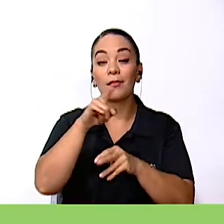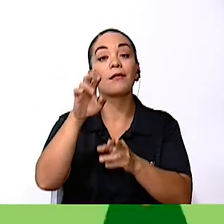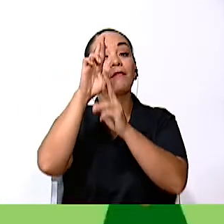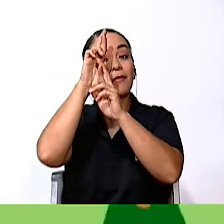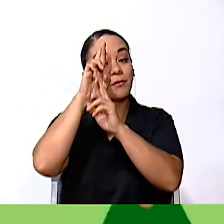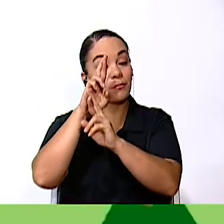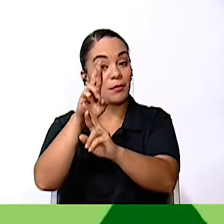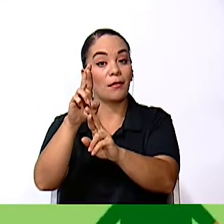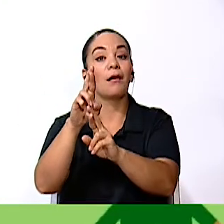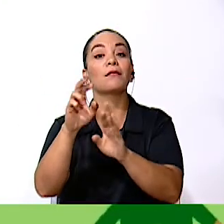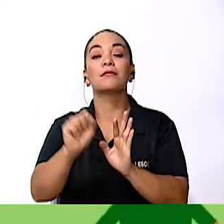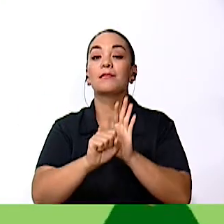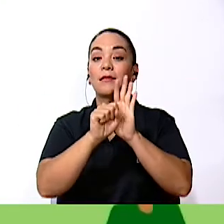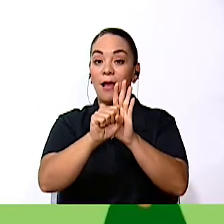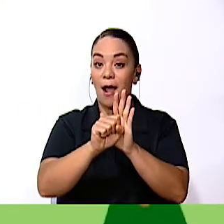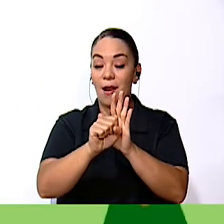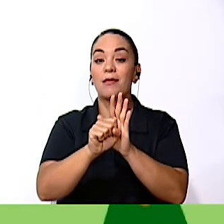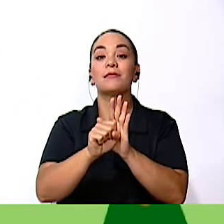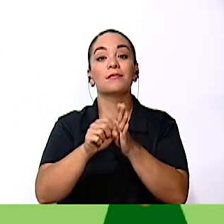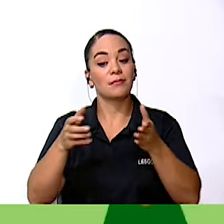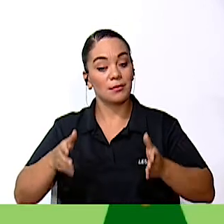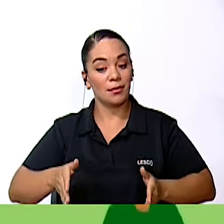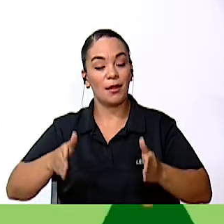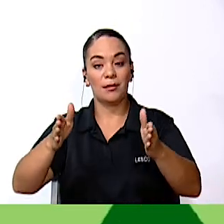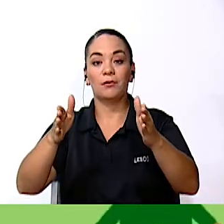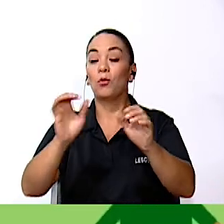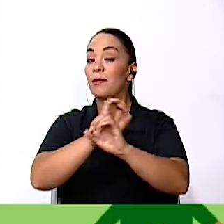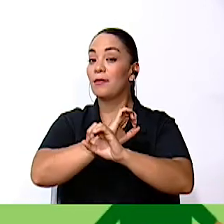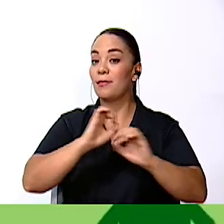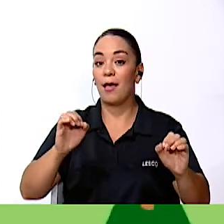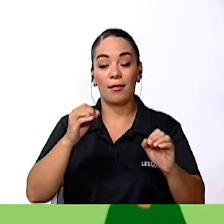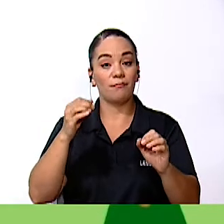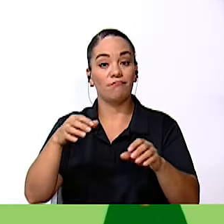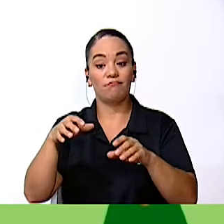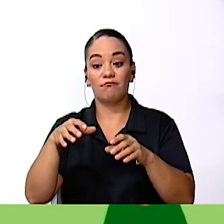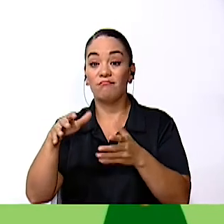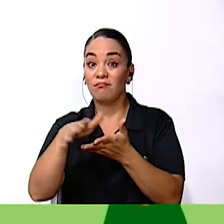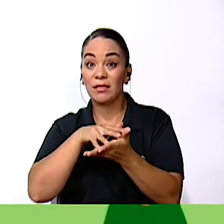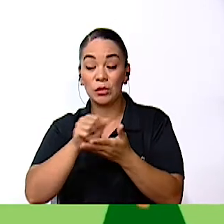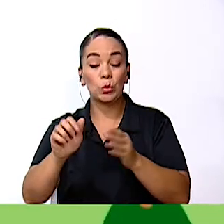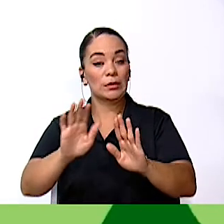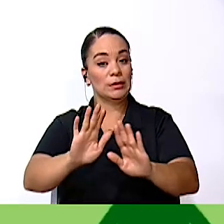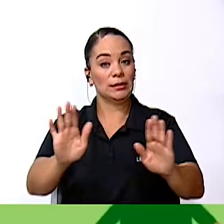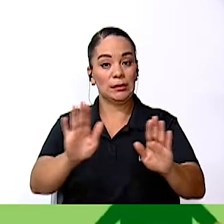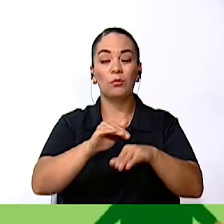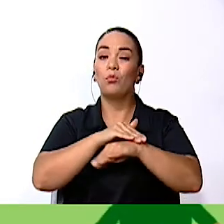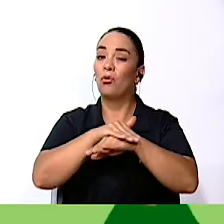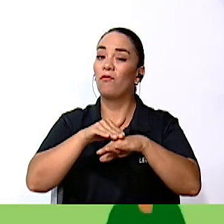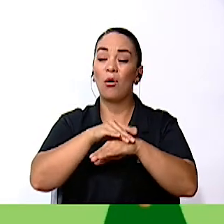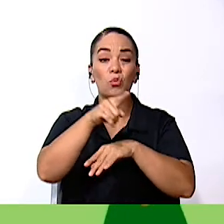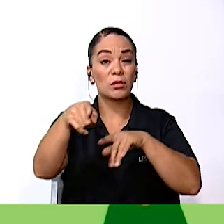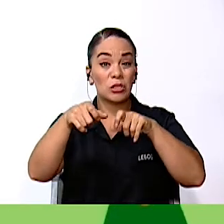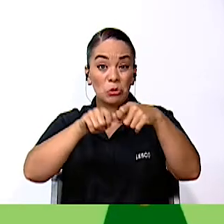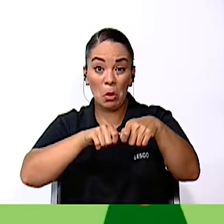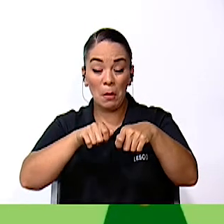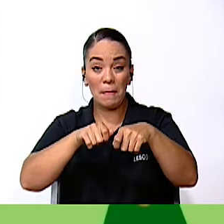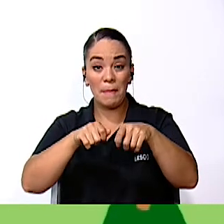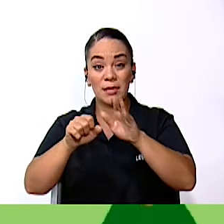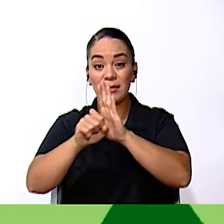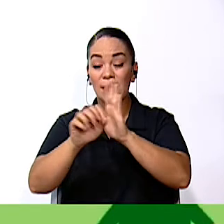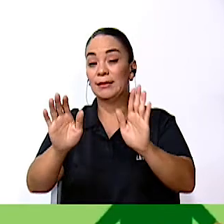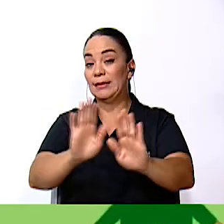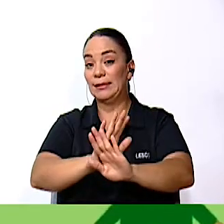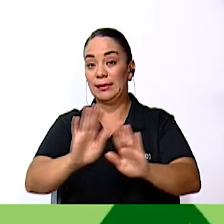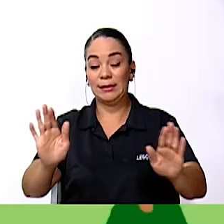Las señales de tránsito Y no hacerles ningún daño Por favor No rompamos Las señales